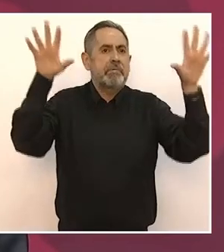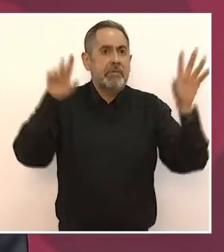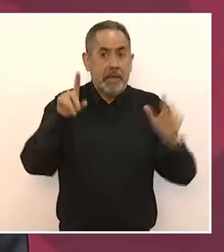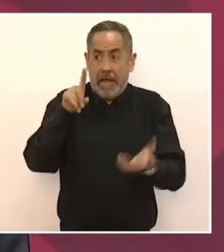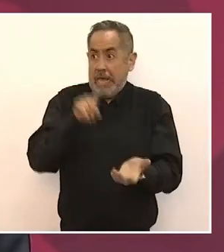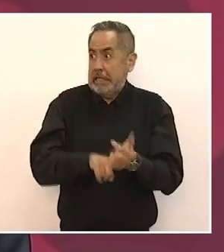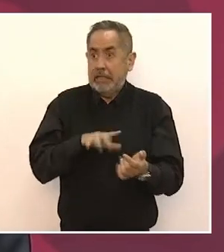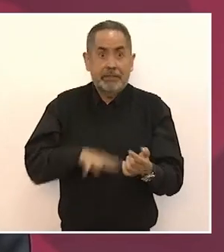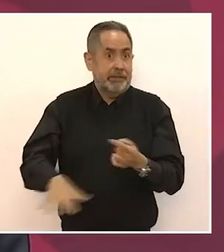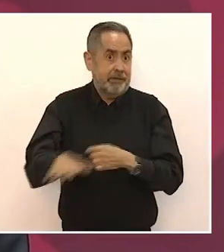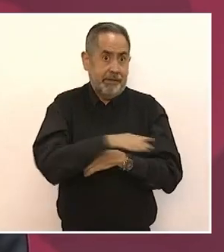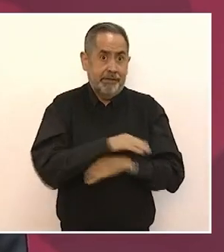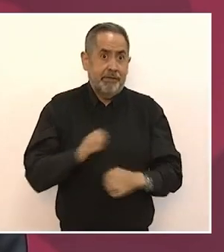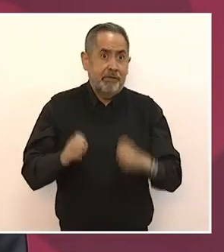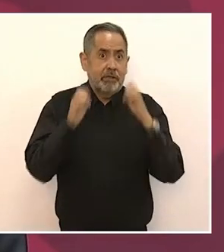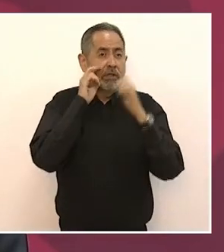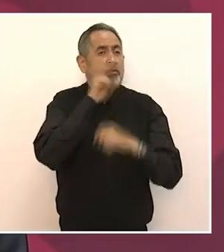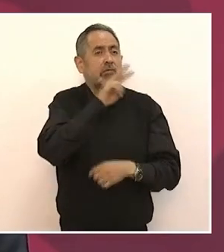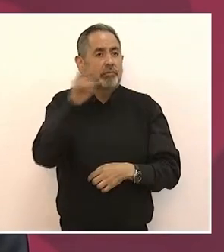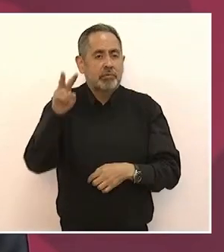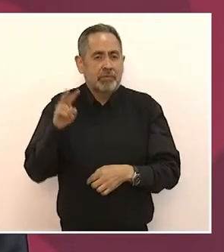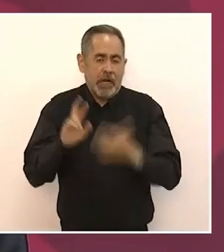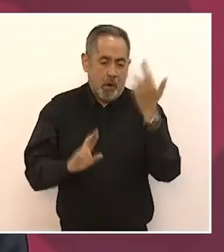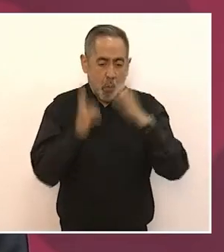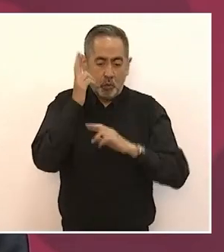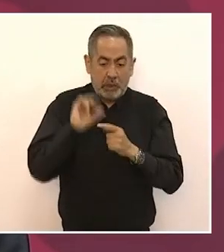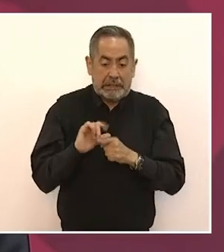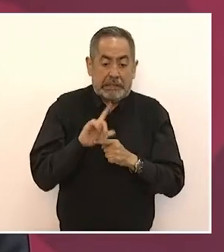periodo posrevolucionario.